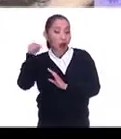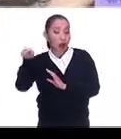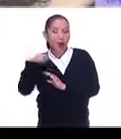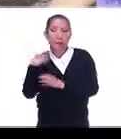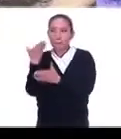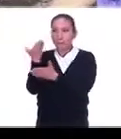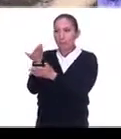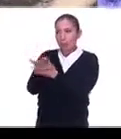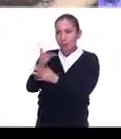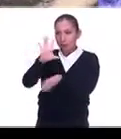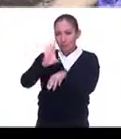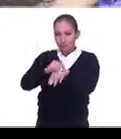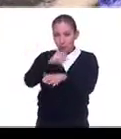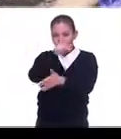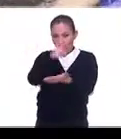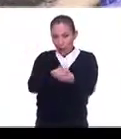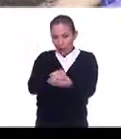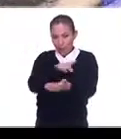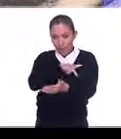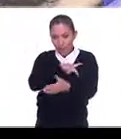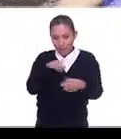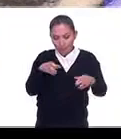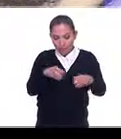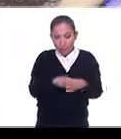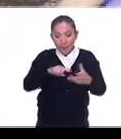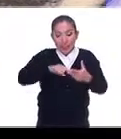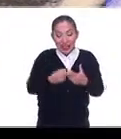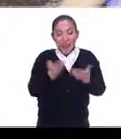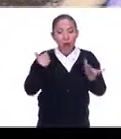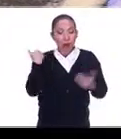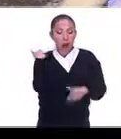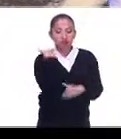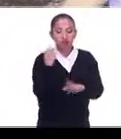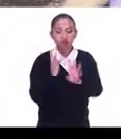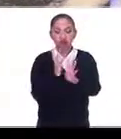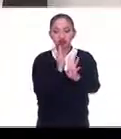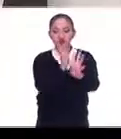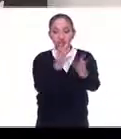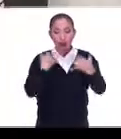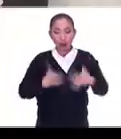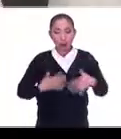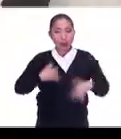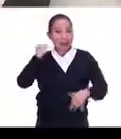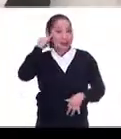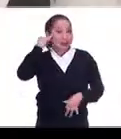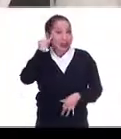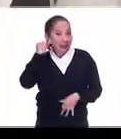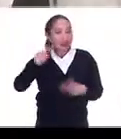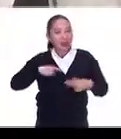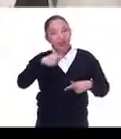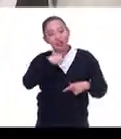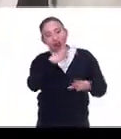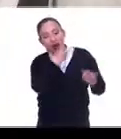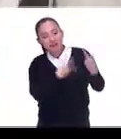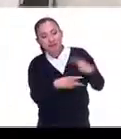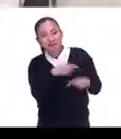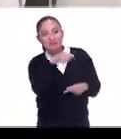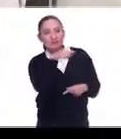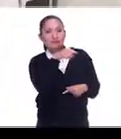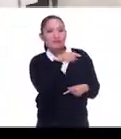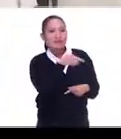pide un espacio, y empieza a hacer pasarelas con trajes indígenas, con la gente, las